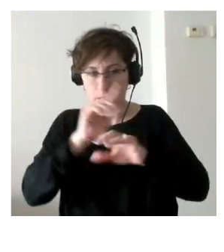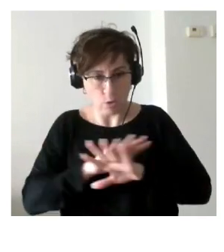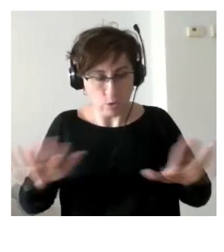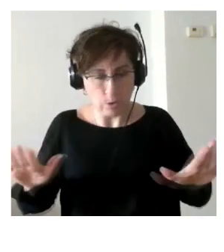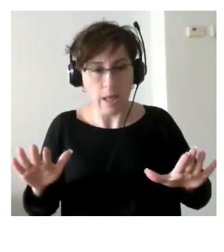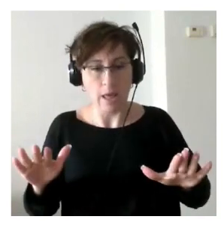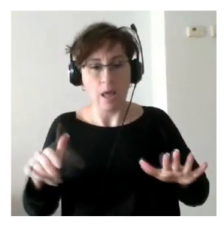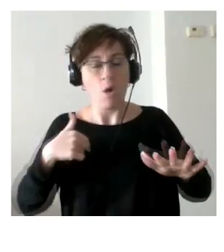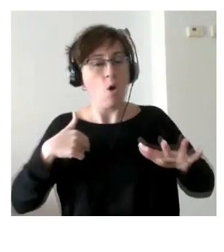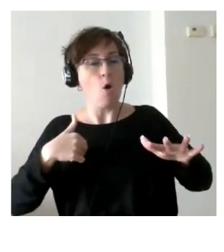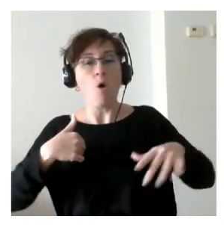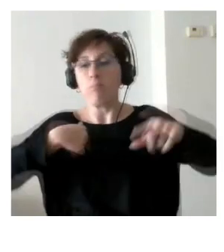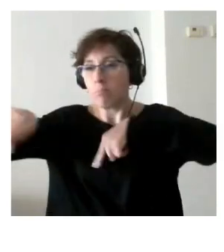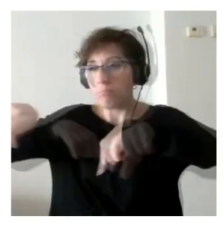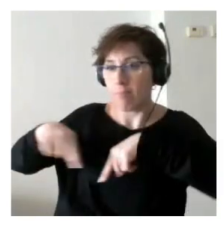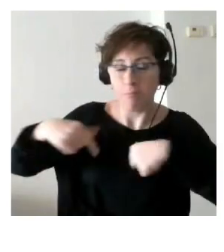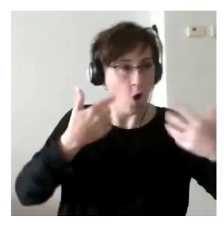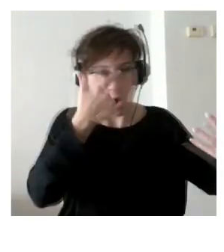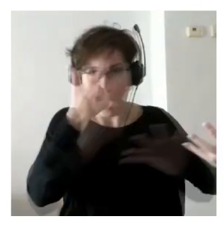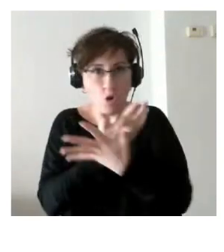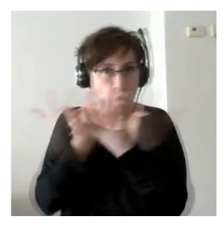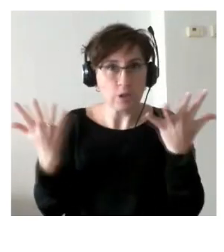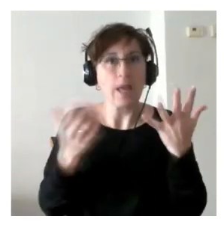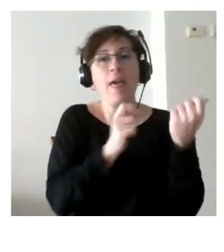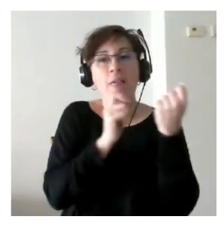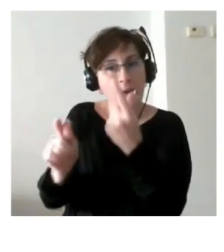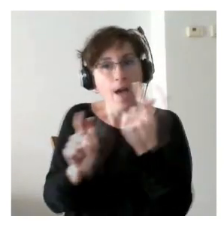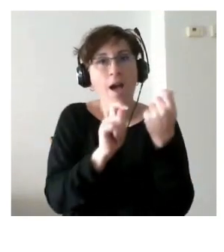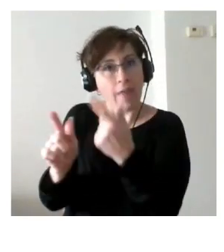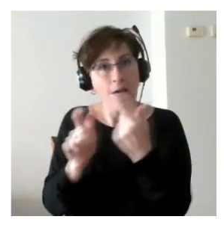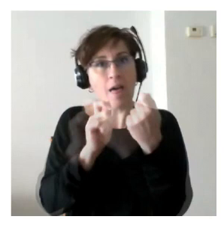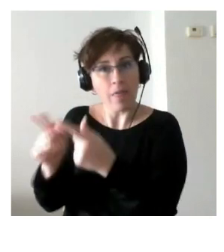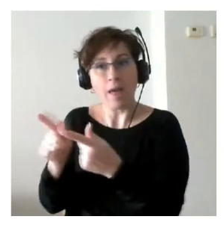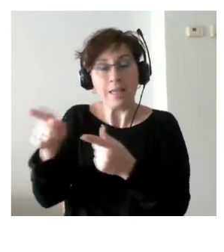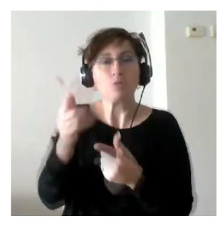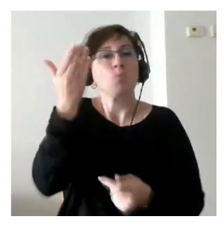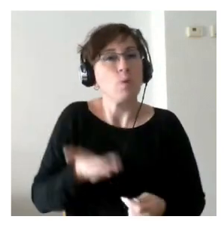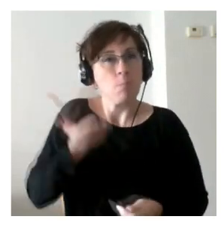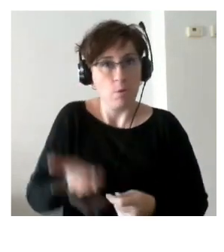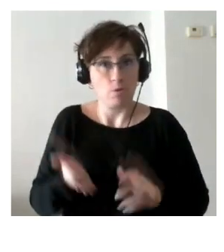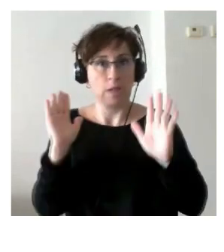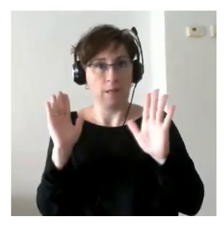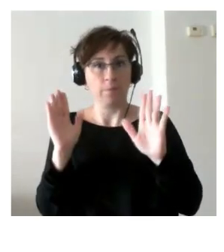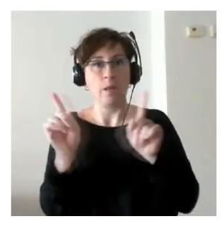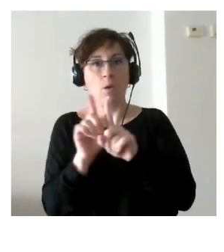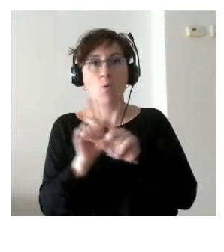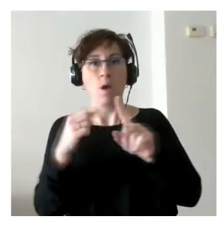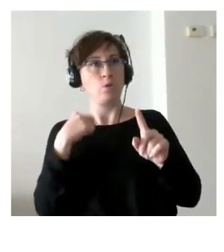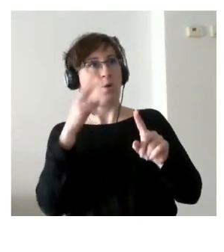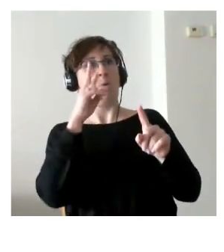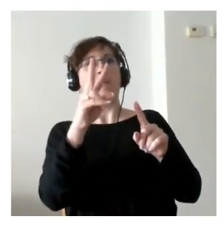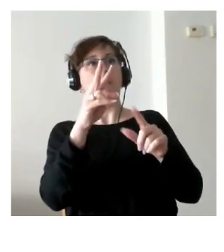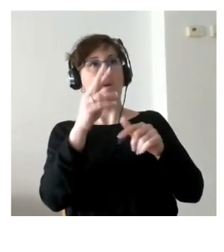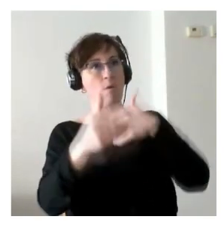mover en transporte público te dan salidas y eso es muy importante que te den una puerta abierta al final del